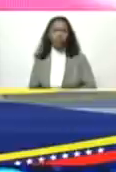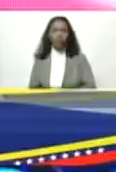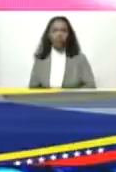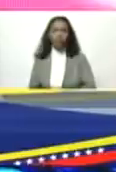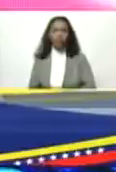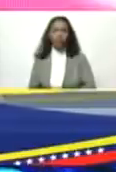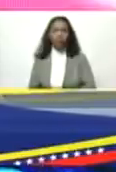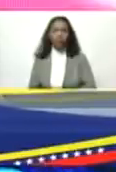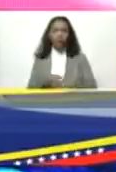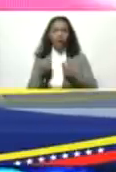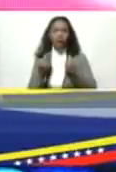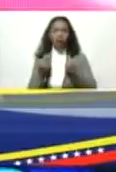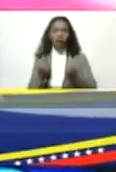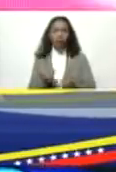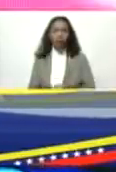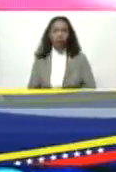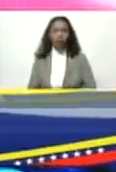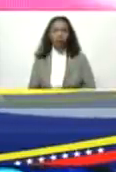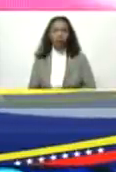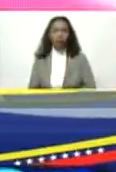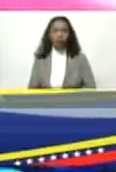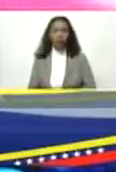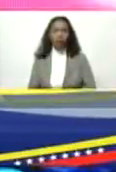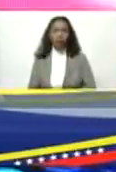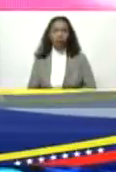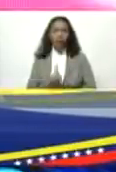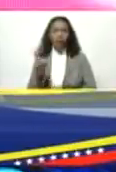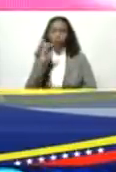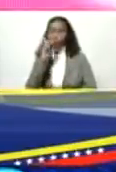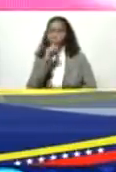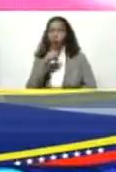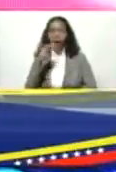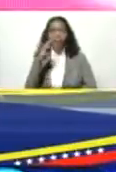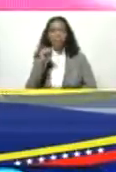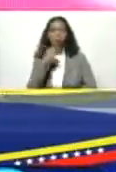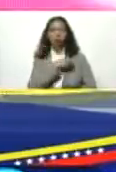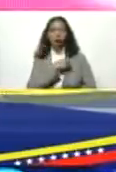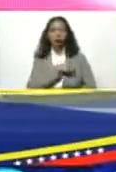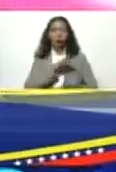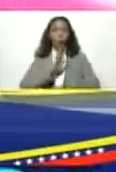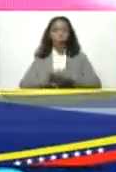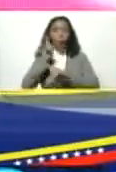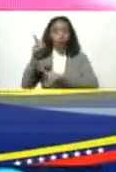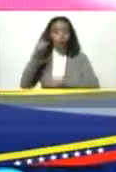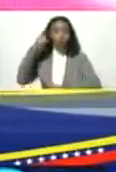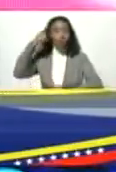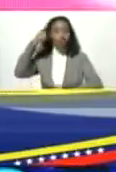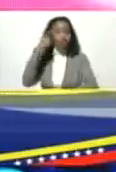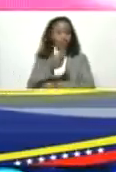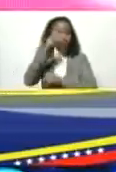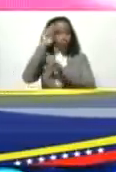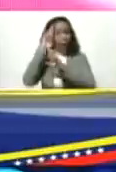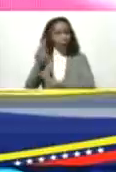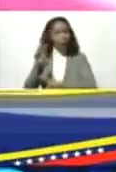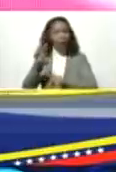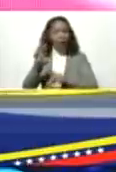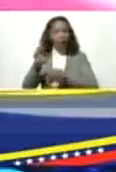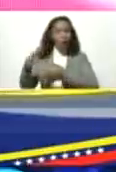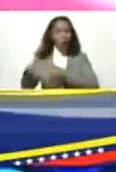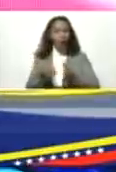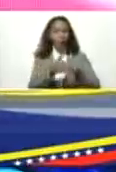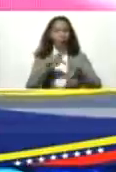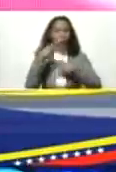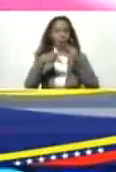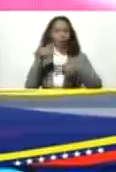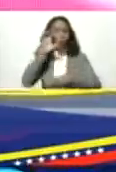en la economía es inmoral porque se debe respetar los cursos políticos de los países